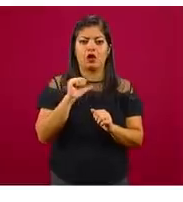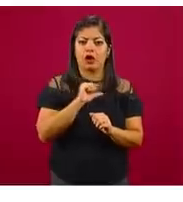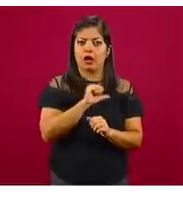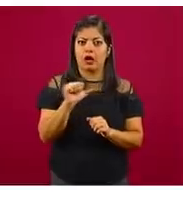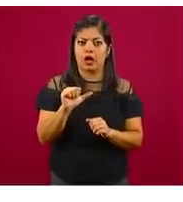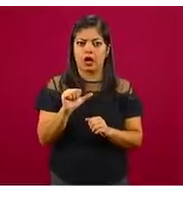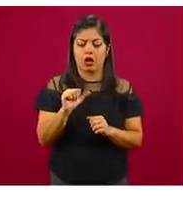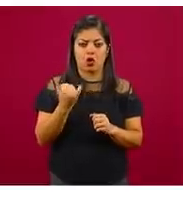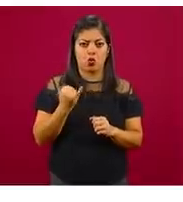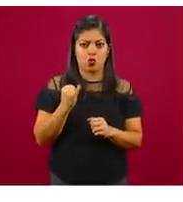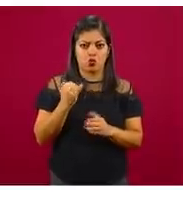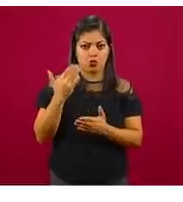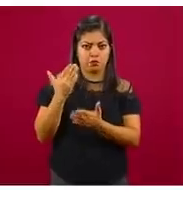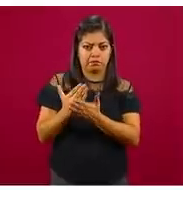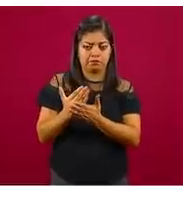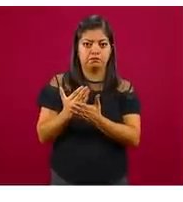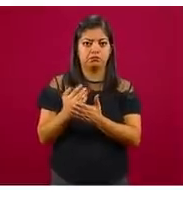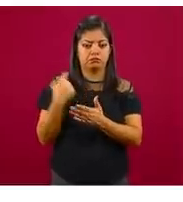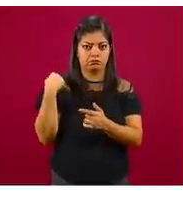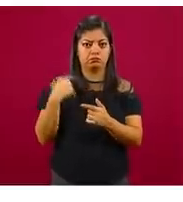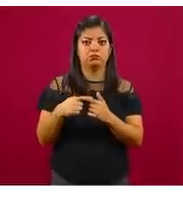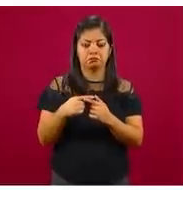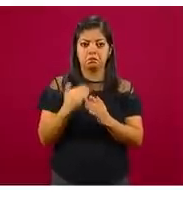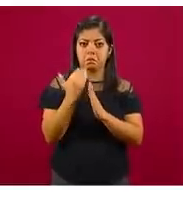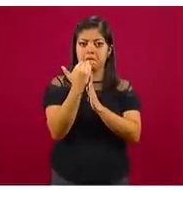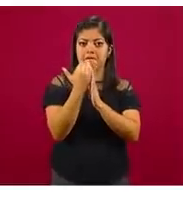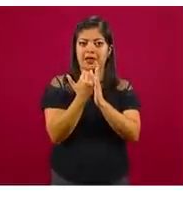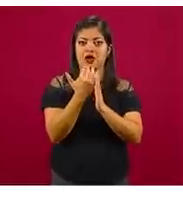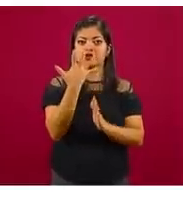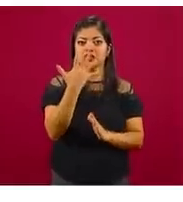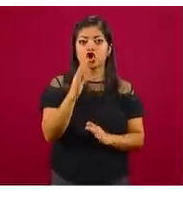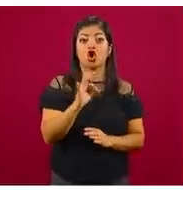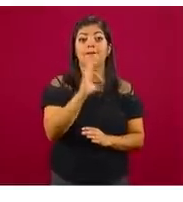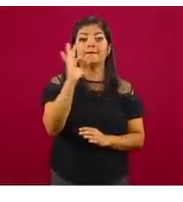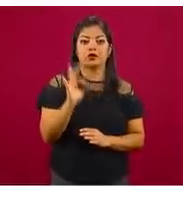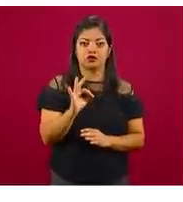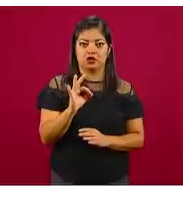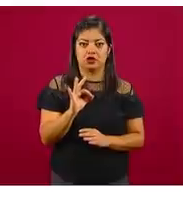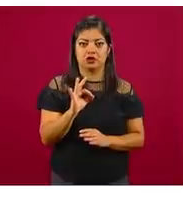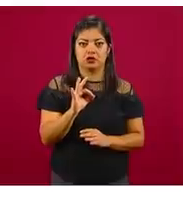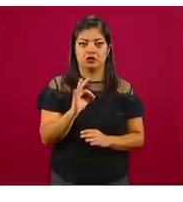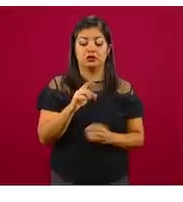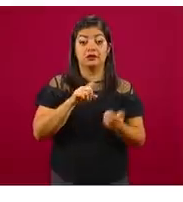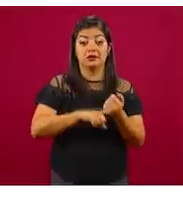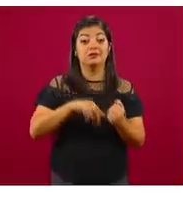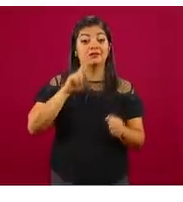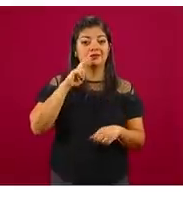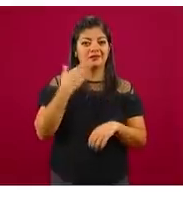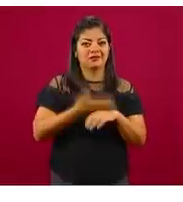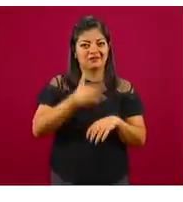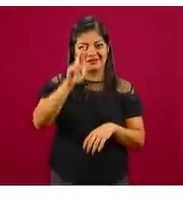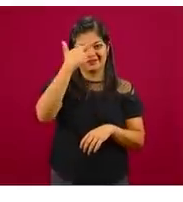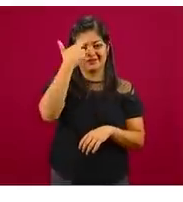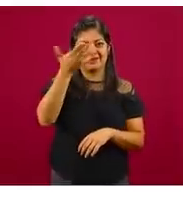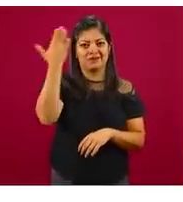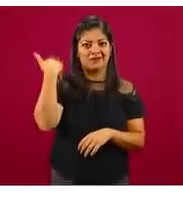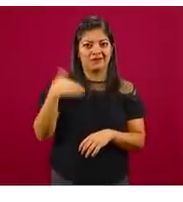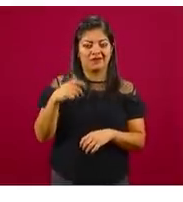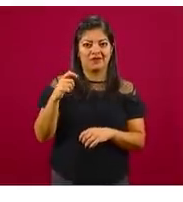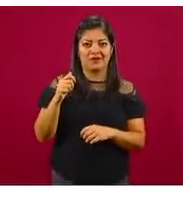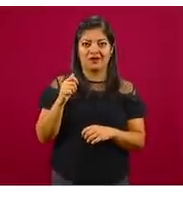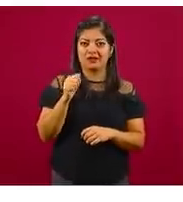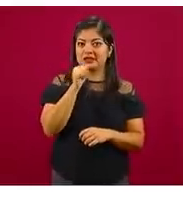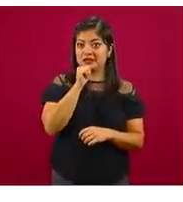al último día de junio, hay un menos 5 por ciento. Aquí recibimos nosotros la administración.